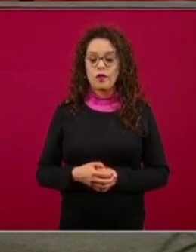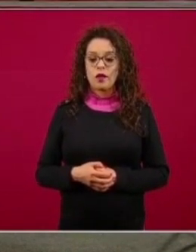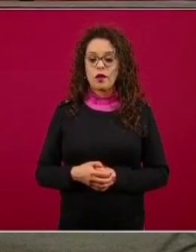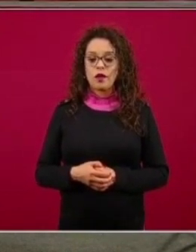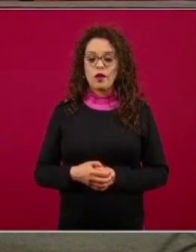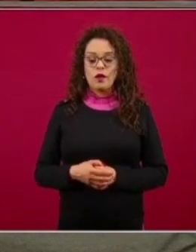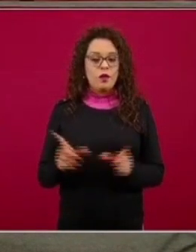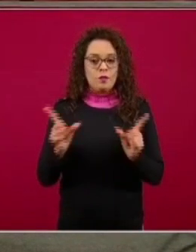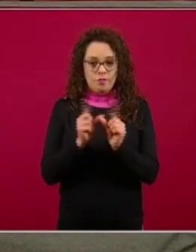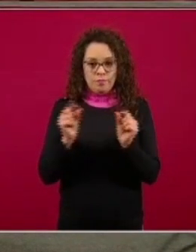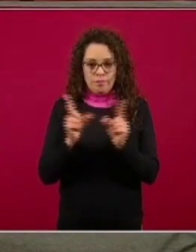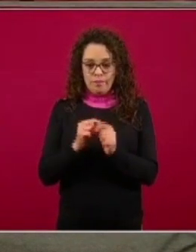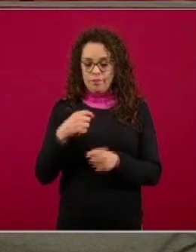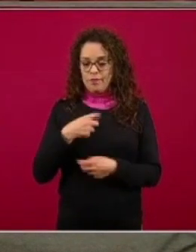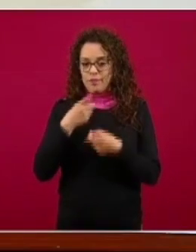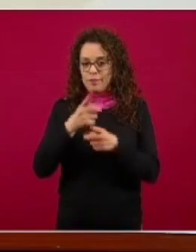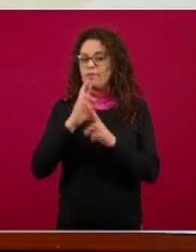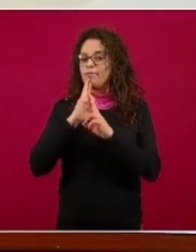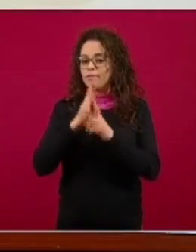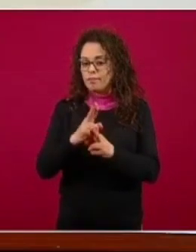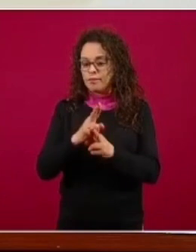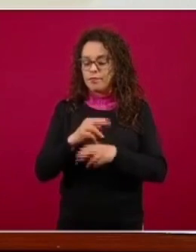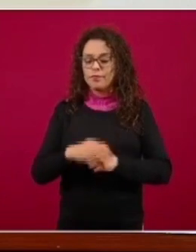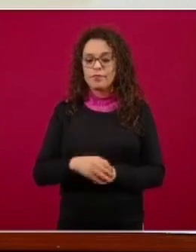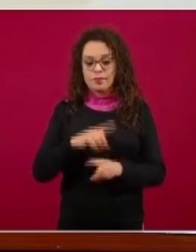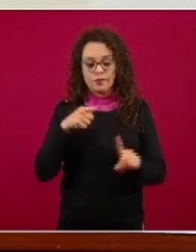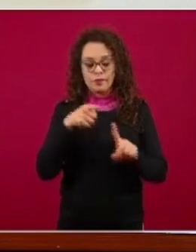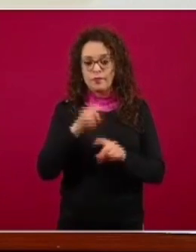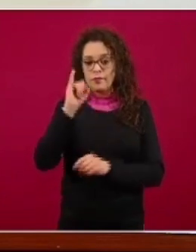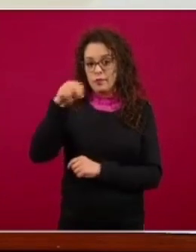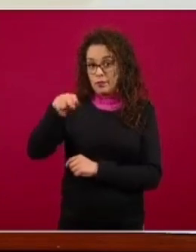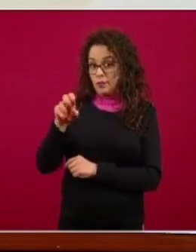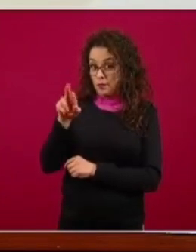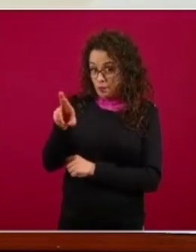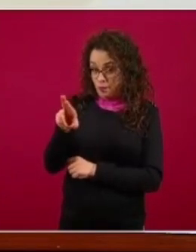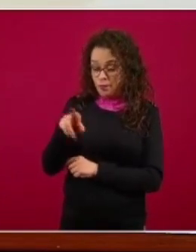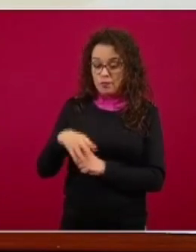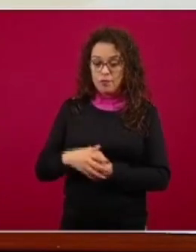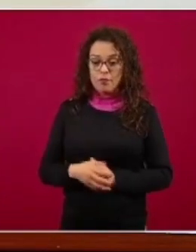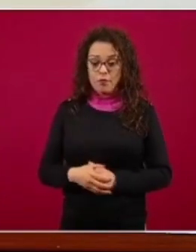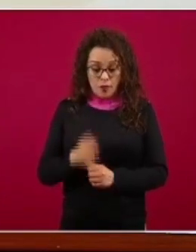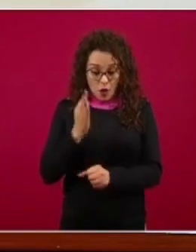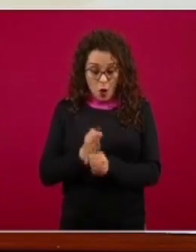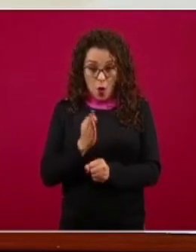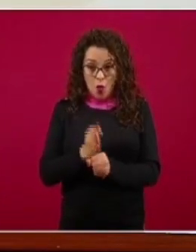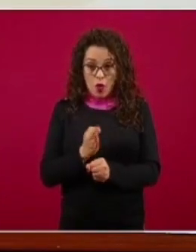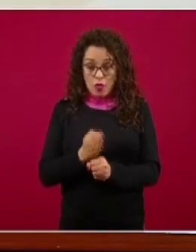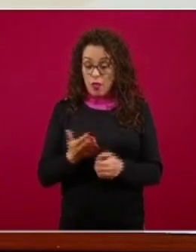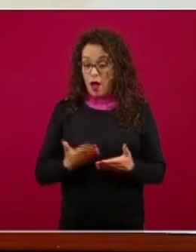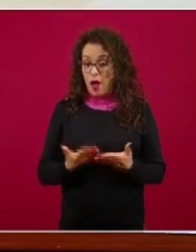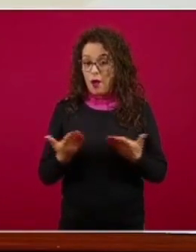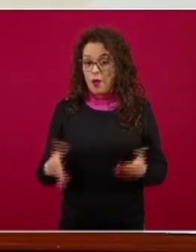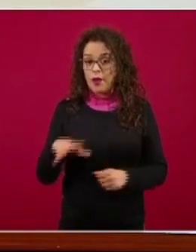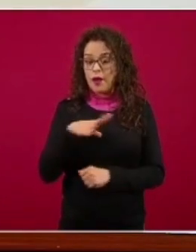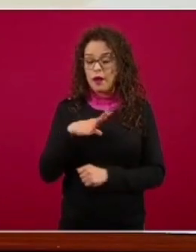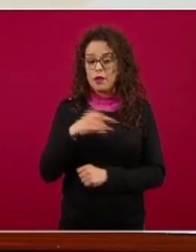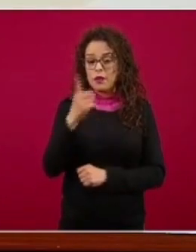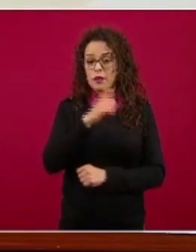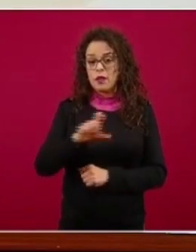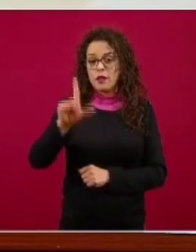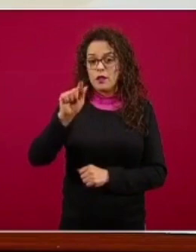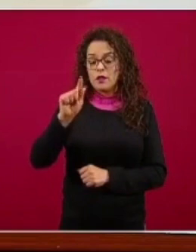contestaré en el caso del INERS al día de hoy tenemos 170